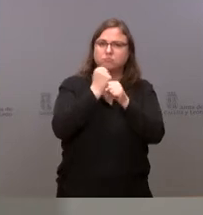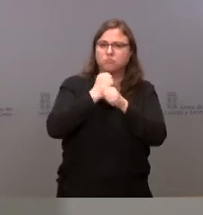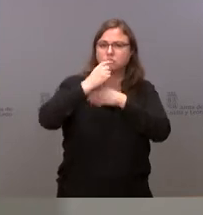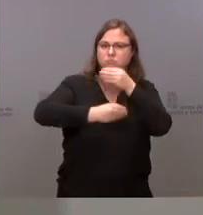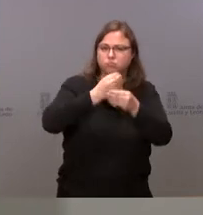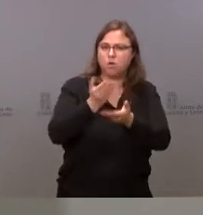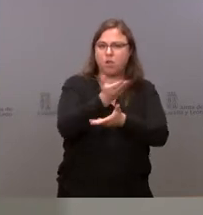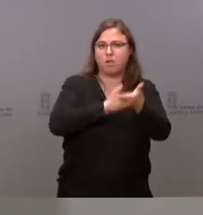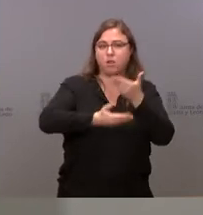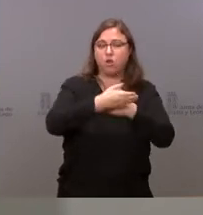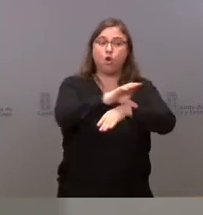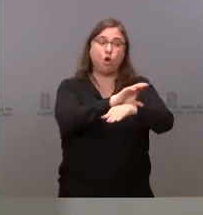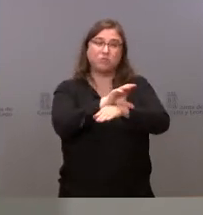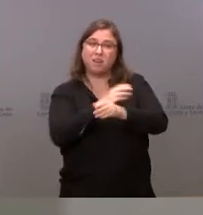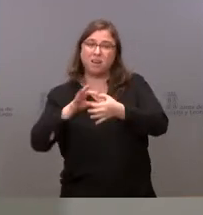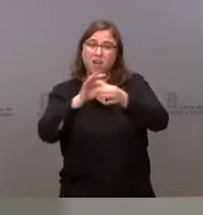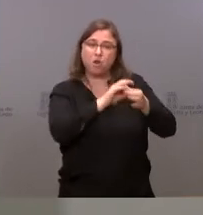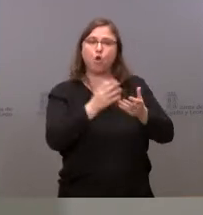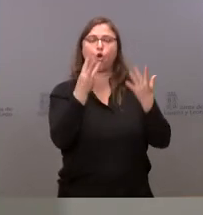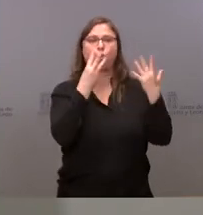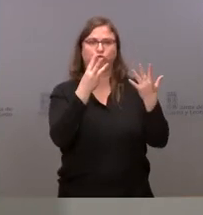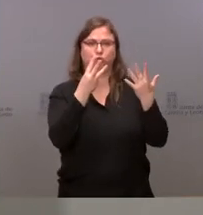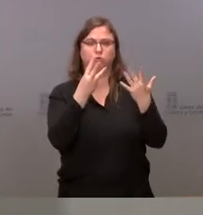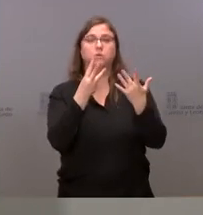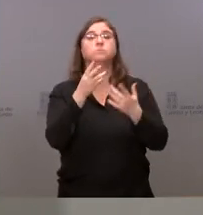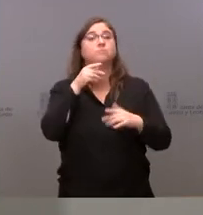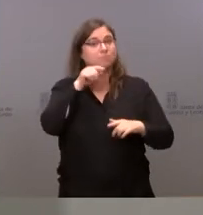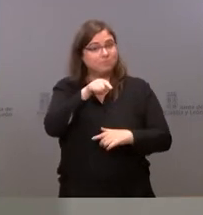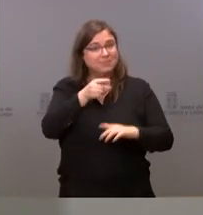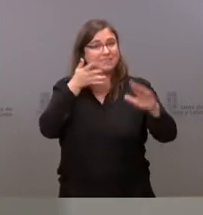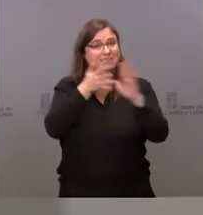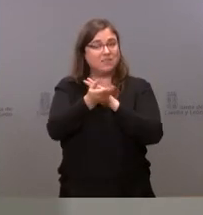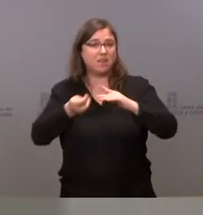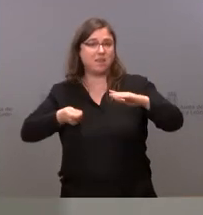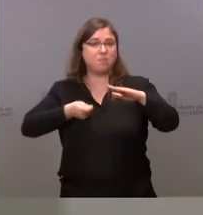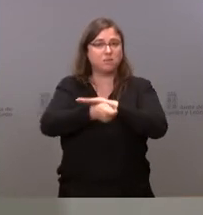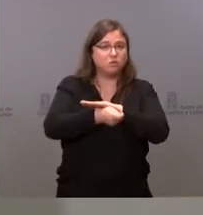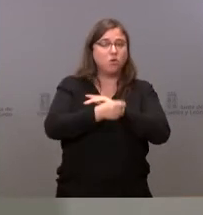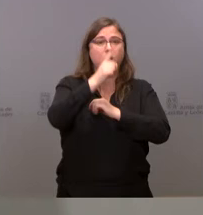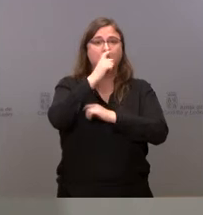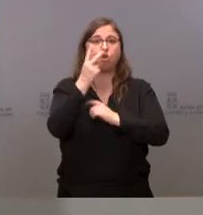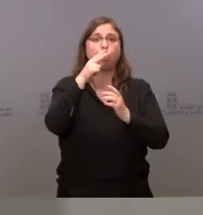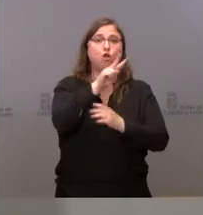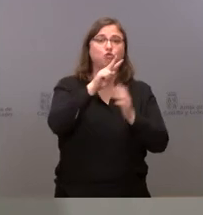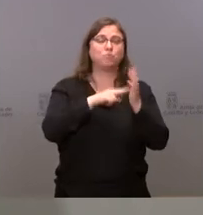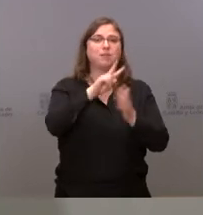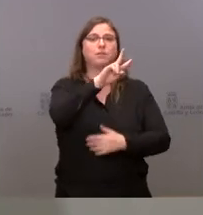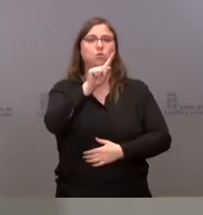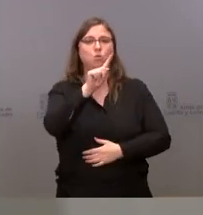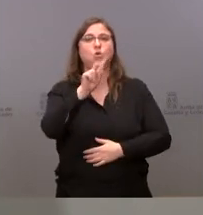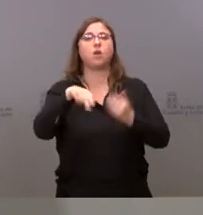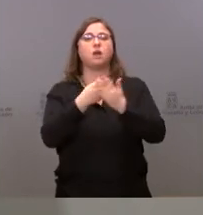ocho consejerías del Gobierno autonómico, supone la inversión en el periodo 2021-2025 de 1